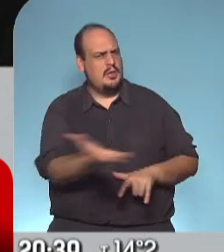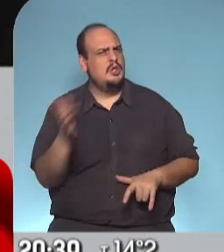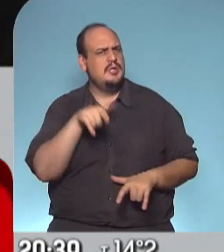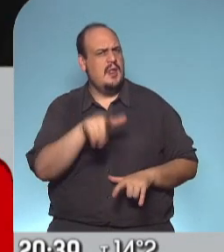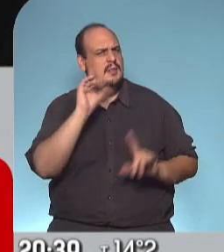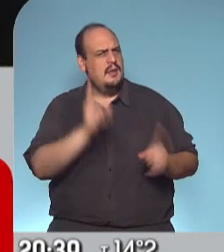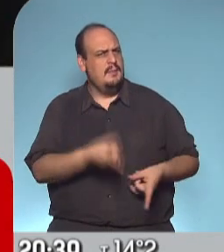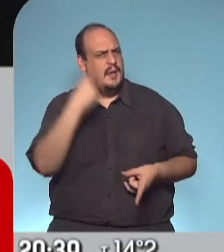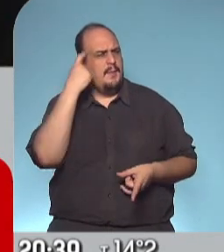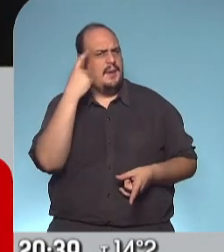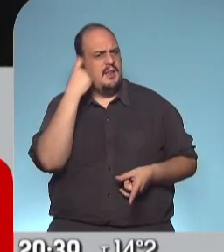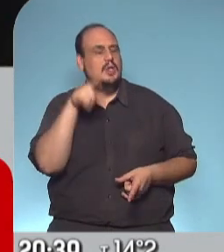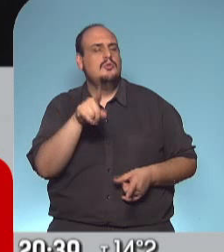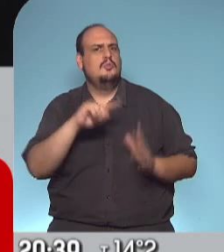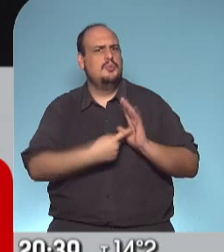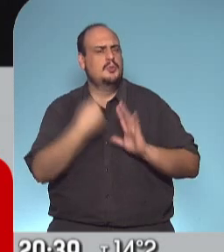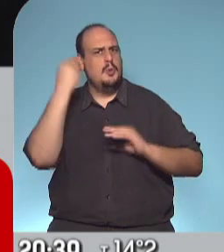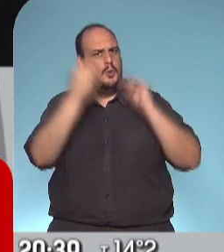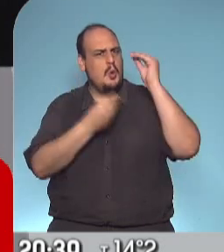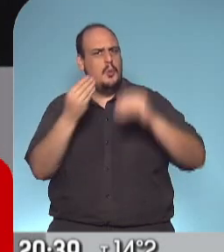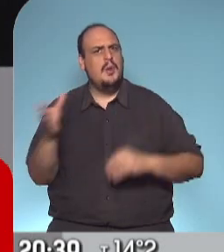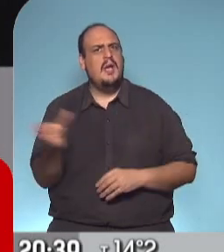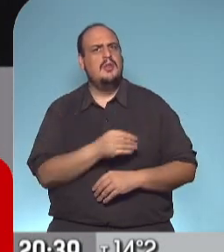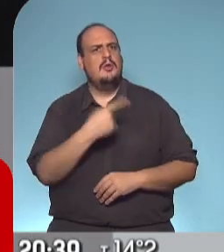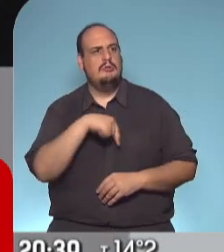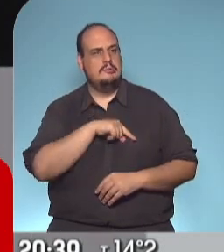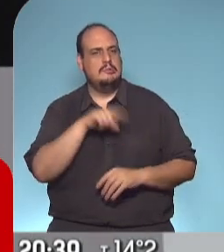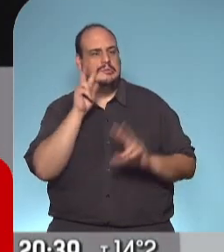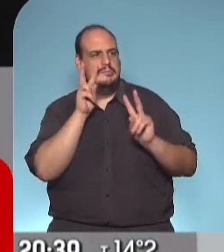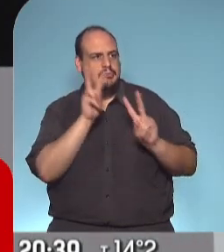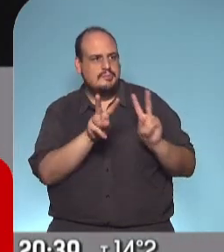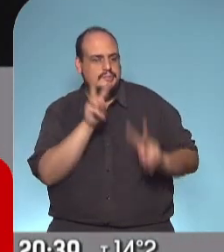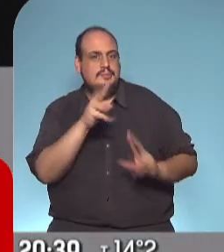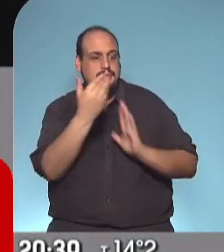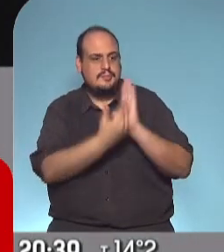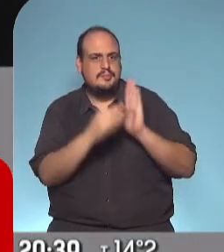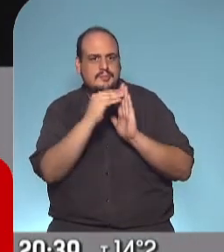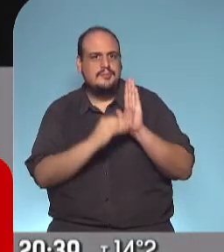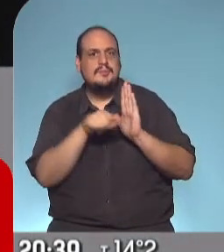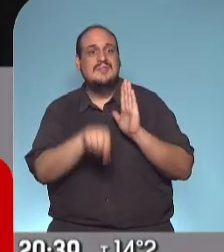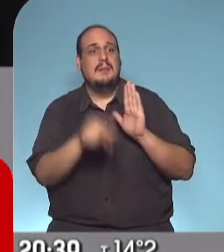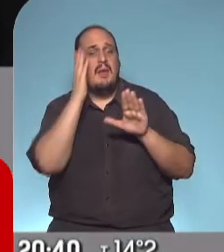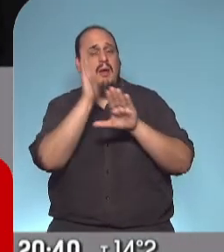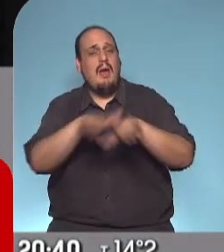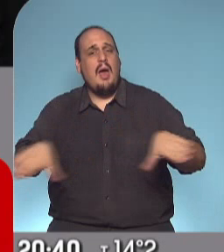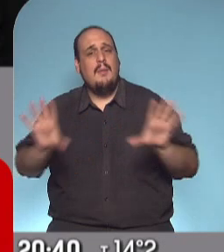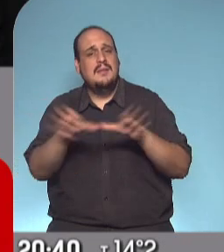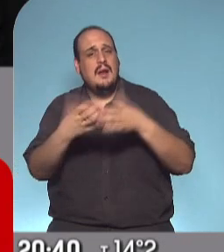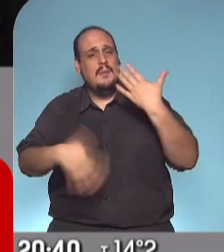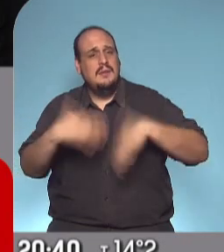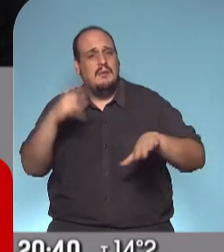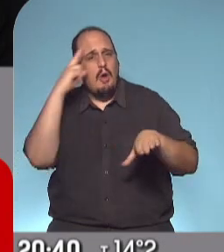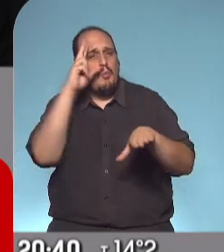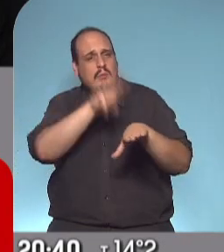ha preocupado permanentemente y en el cual nosotros nos fijamos cada vez que surge el parte diario, que es el de la ocupación de las camas de terapia